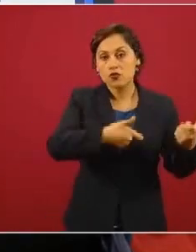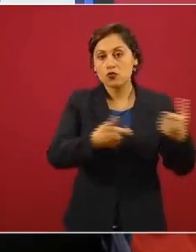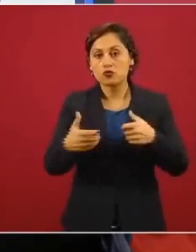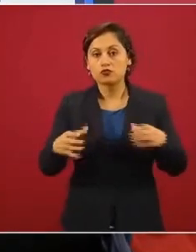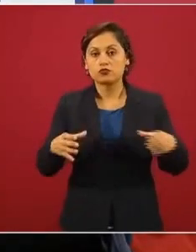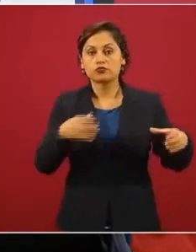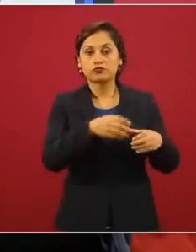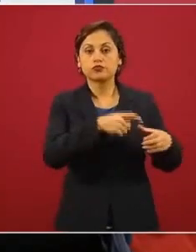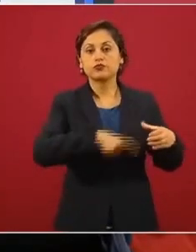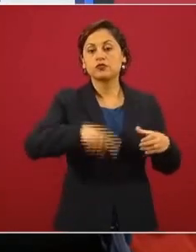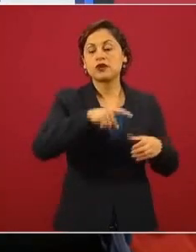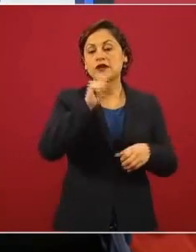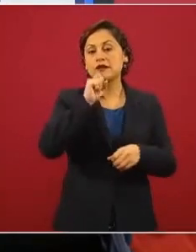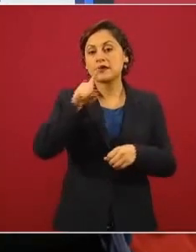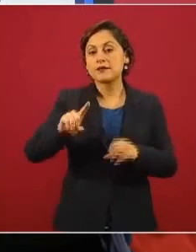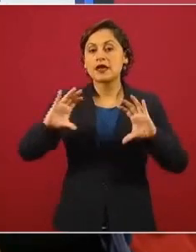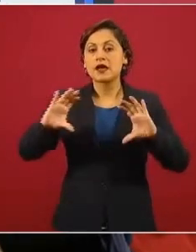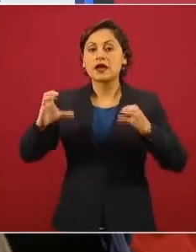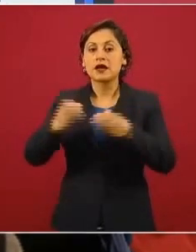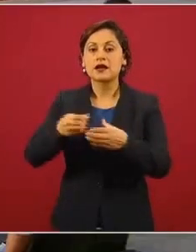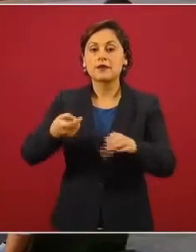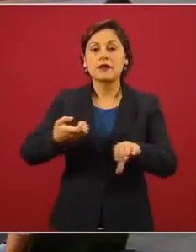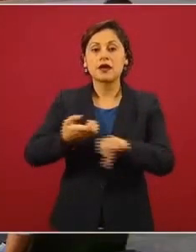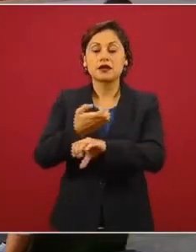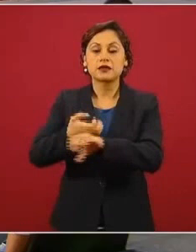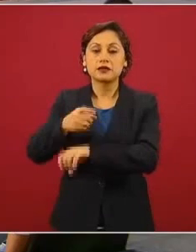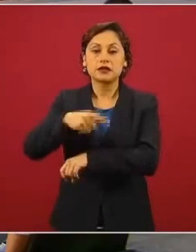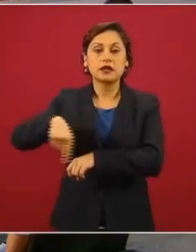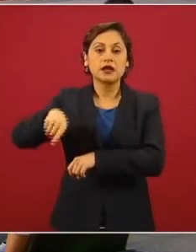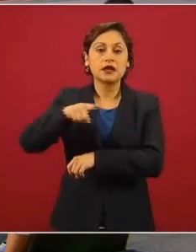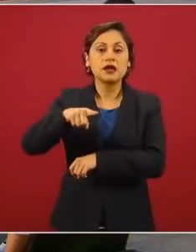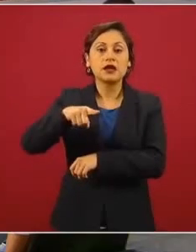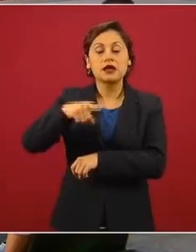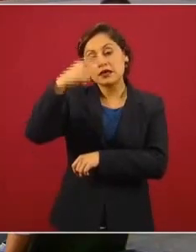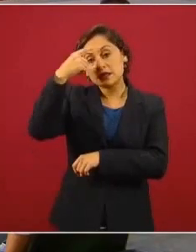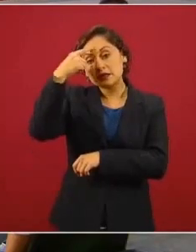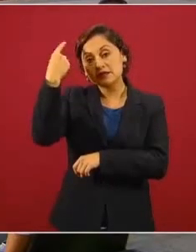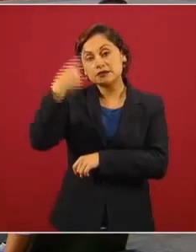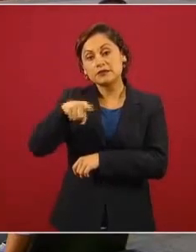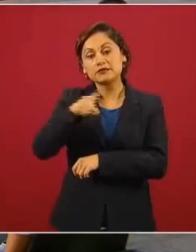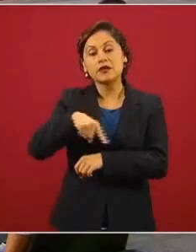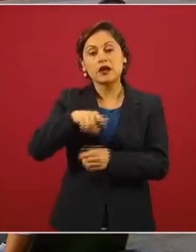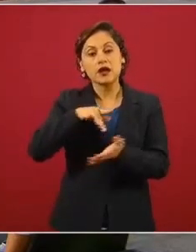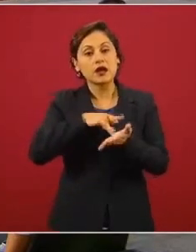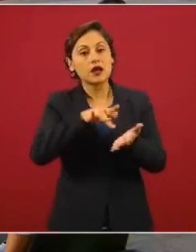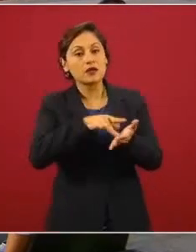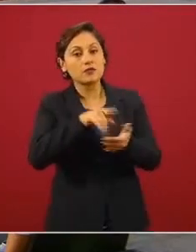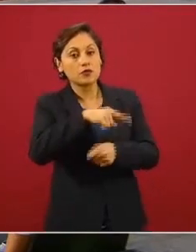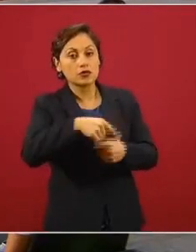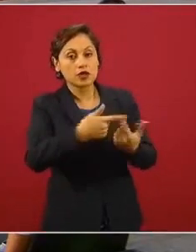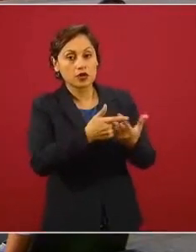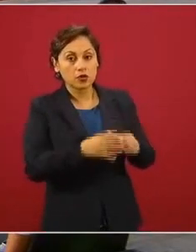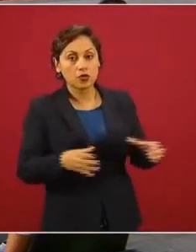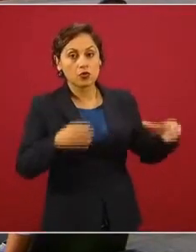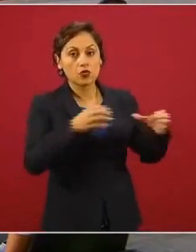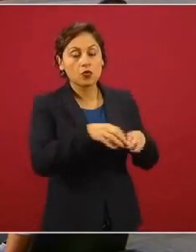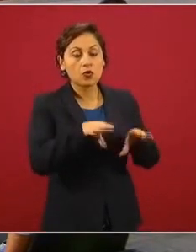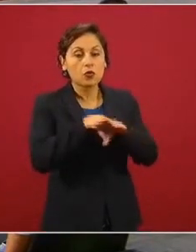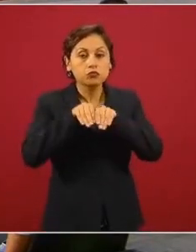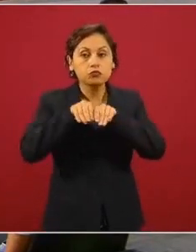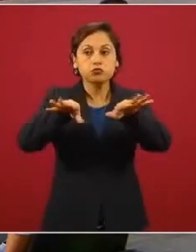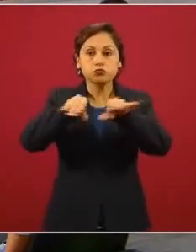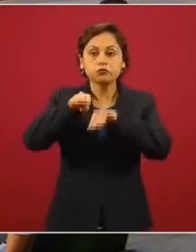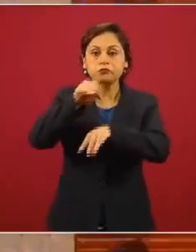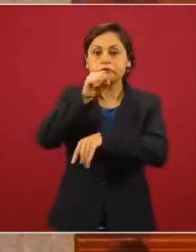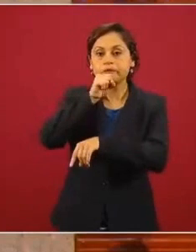empresariales locales que apadrinen a los candidatos del bloque opositor con recursos, personal, propaganda, manejo de